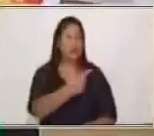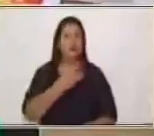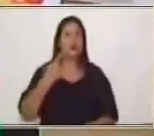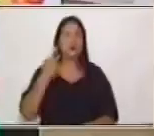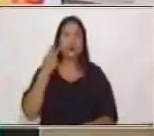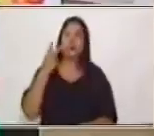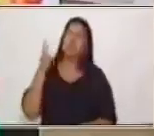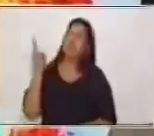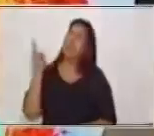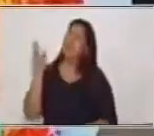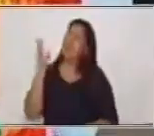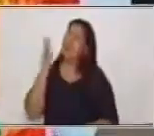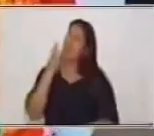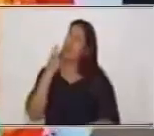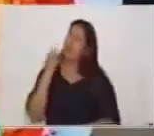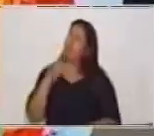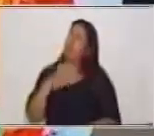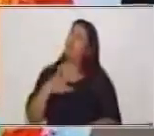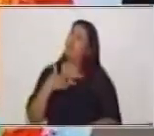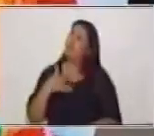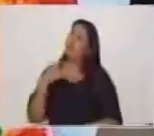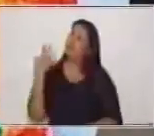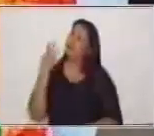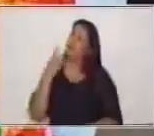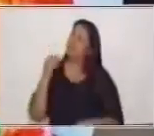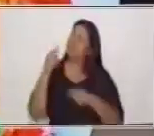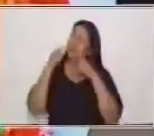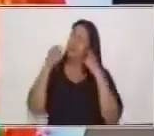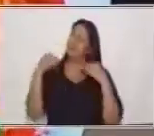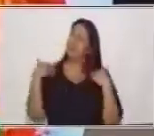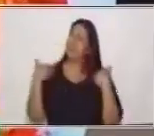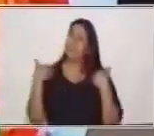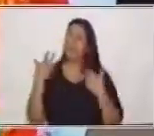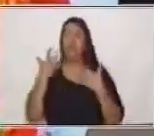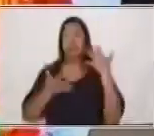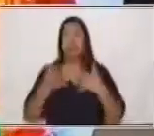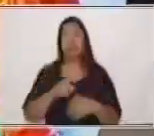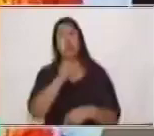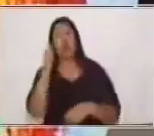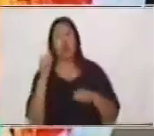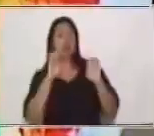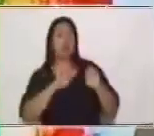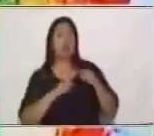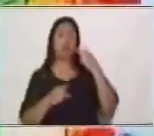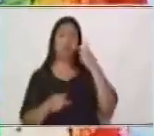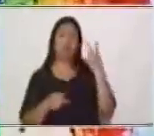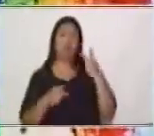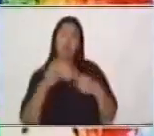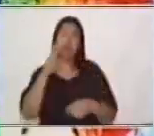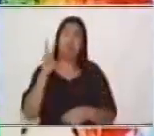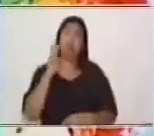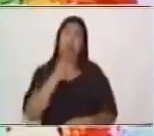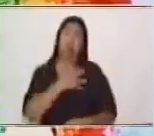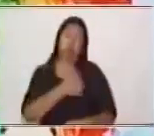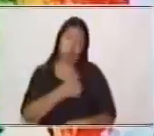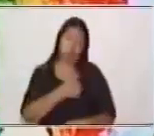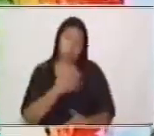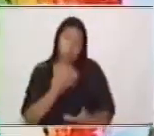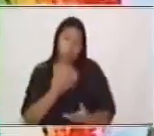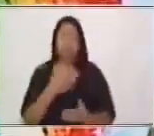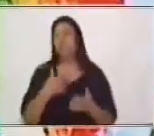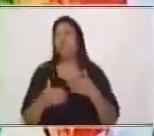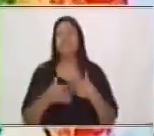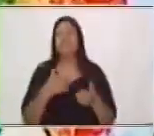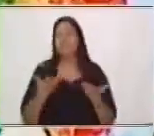sentir muchas veces feliz cuando vemos el arco iris, puede que a otras personas nos haga sentirse también nostálgicos. Entonces, yo voy a ir colocando